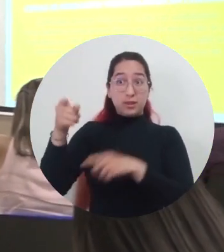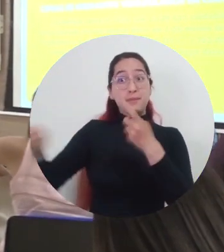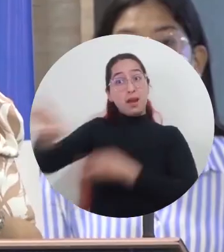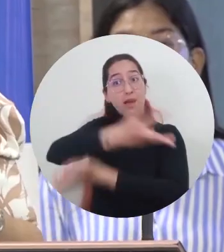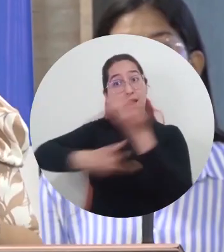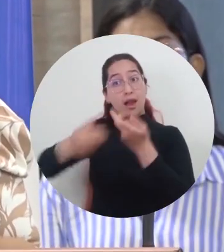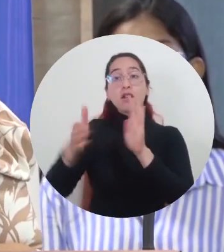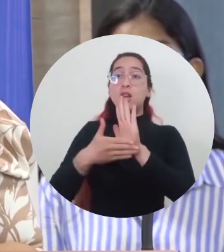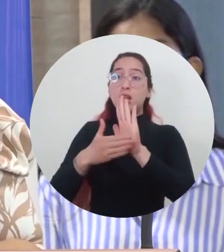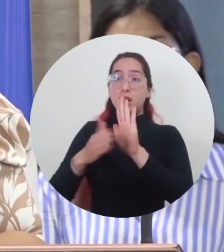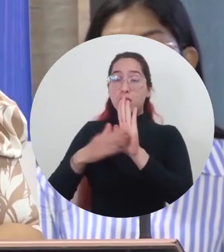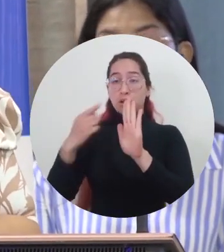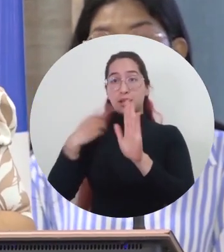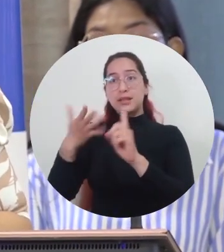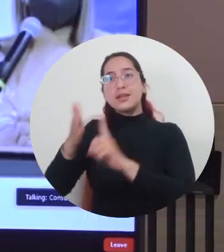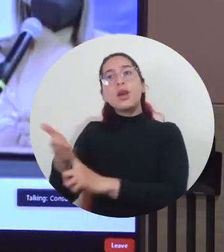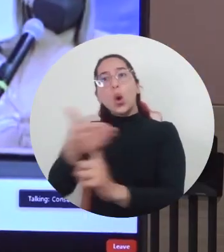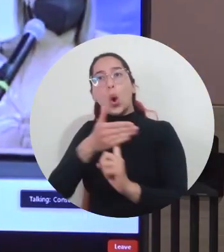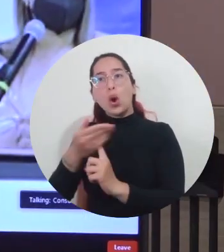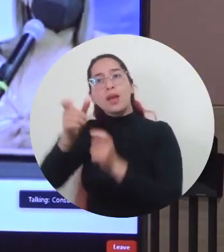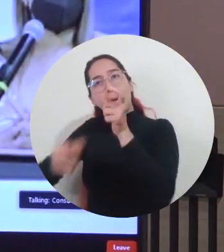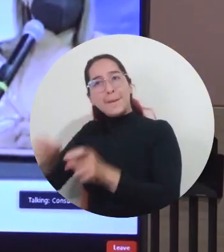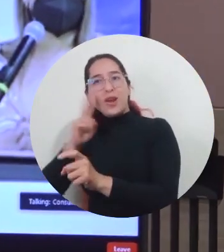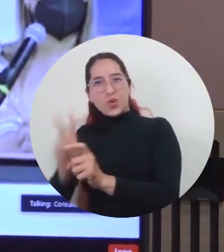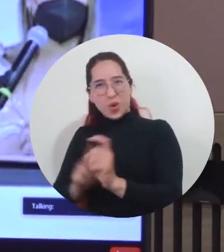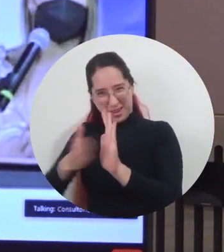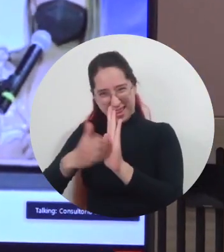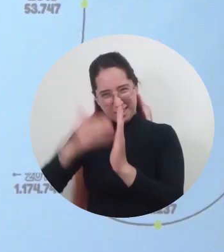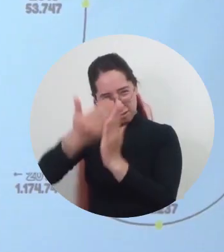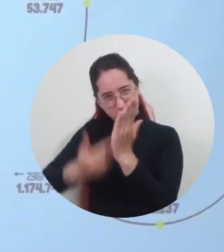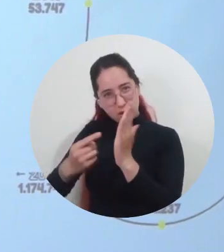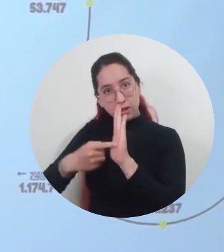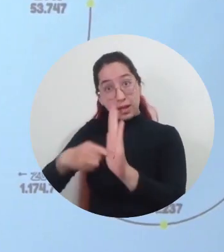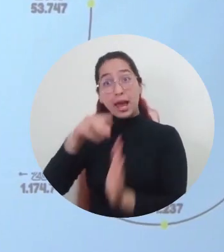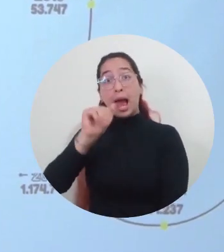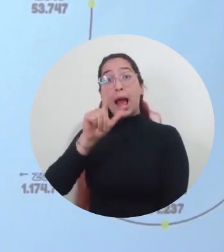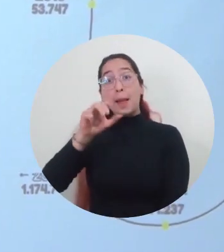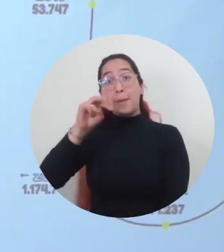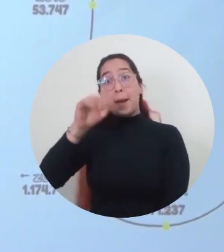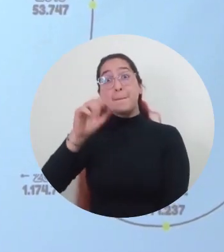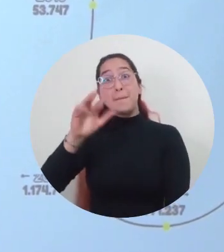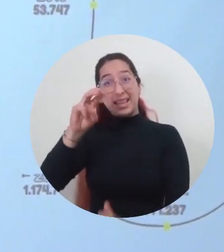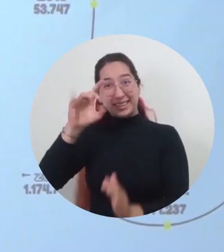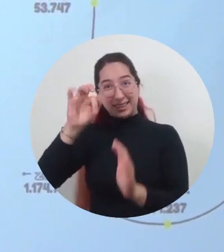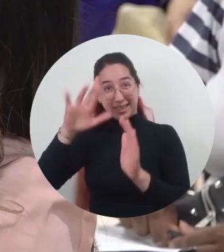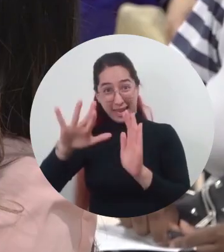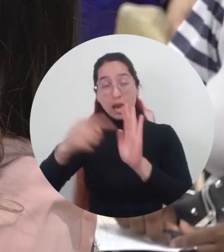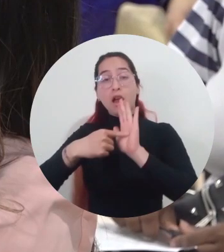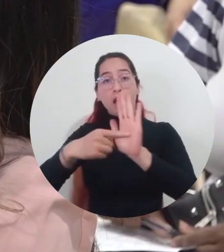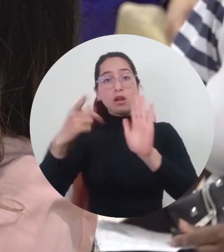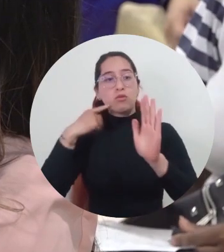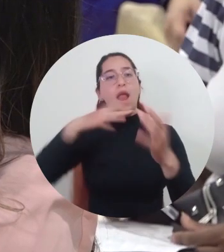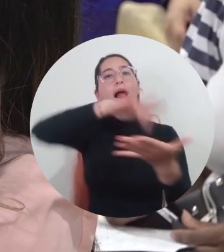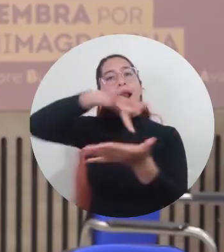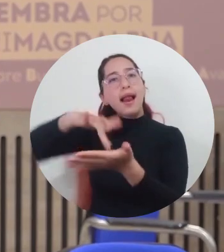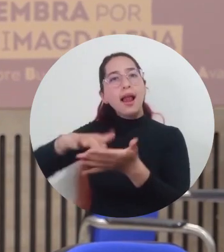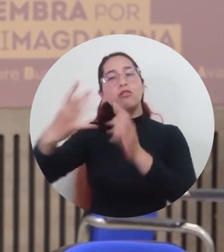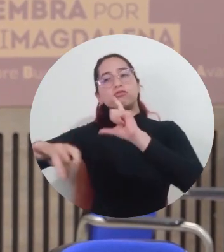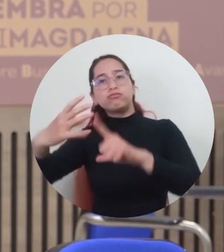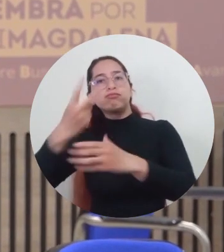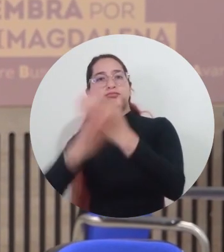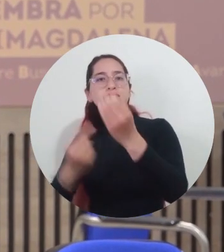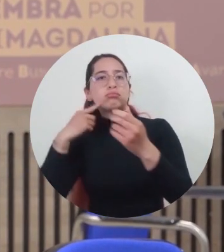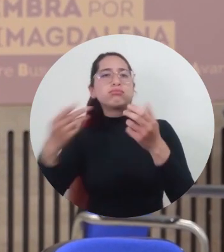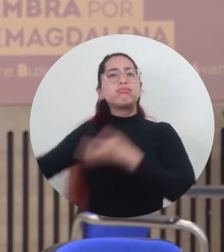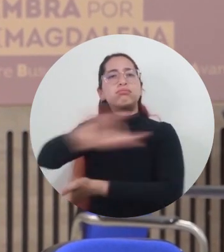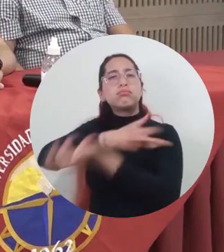la socialización del Estatuto Temporal de Protección para Migrantes Venezolanos, la Alma Mater reunió virtual y presencialmente a expertos en procesos